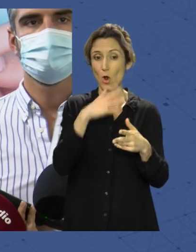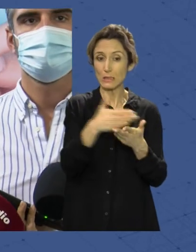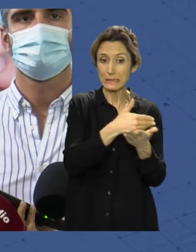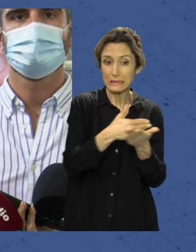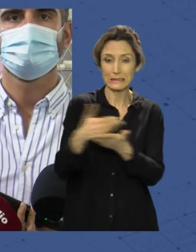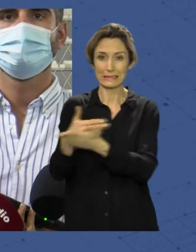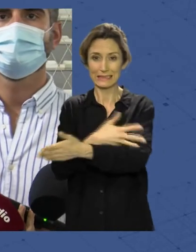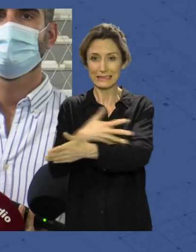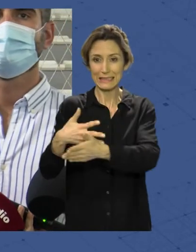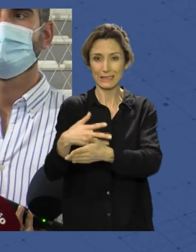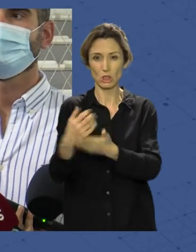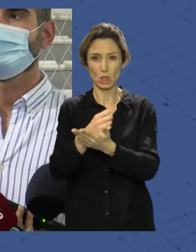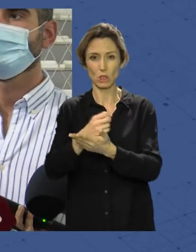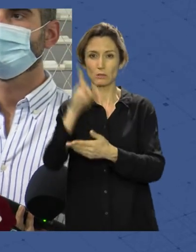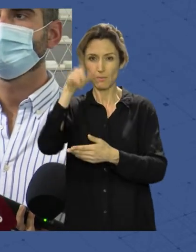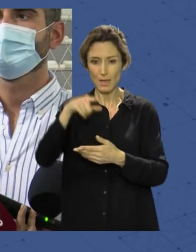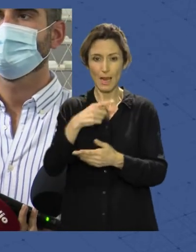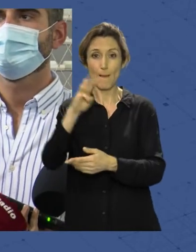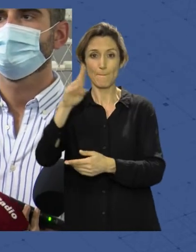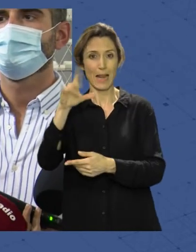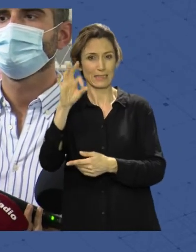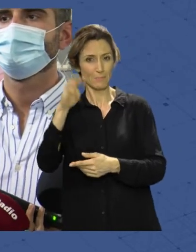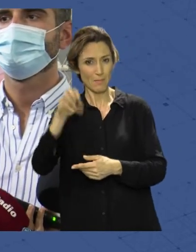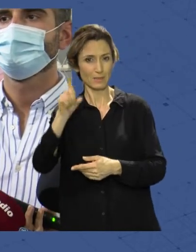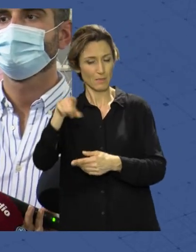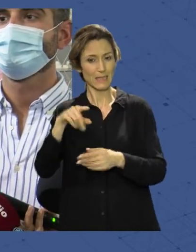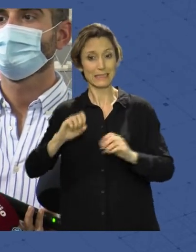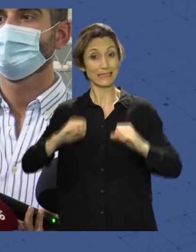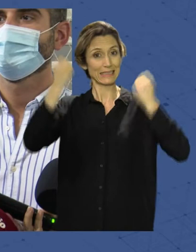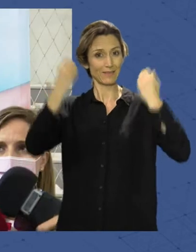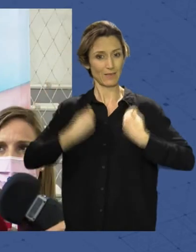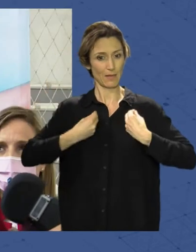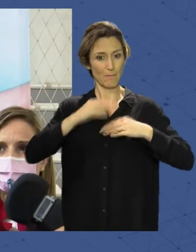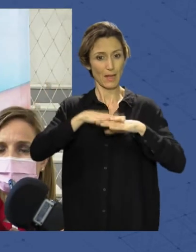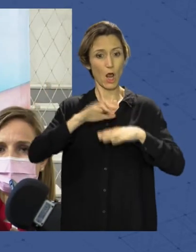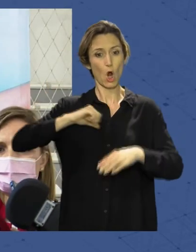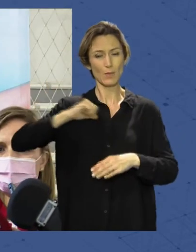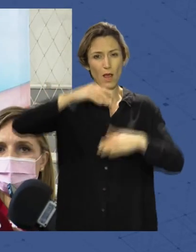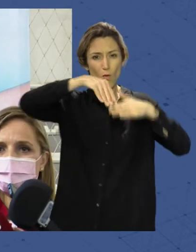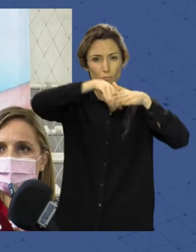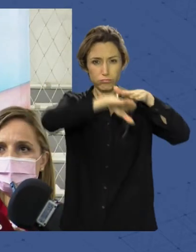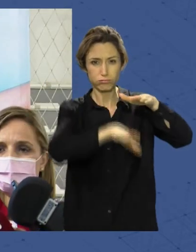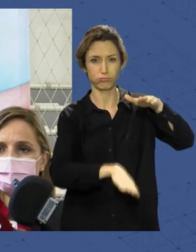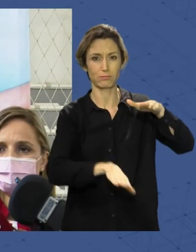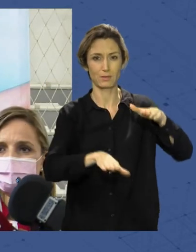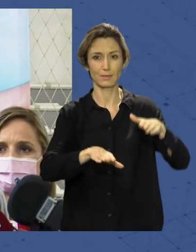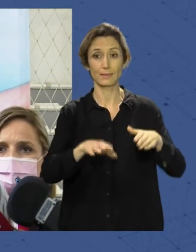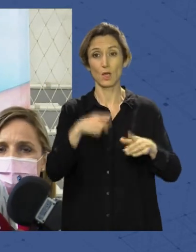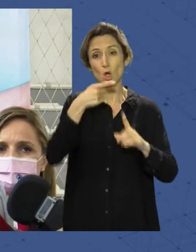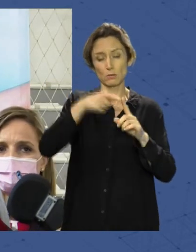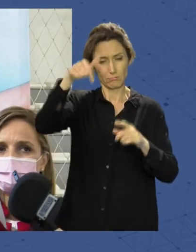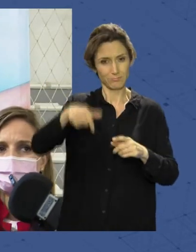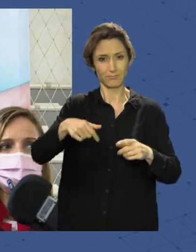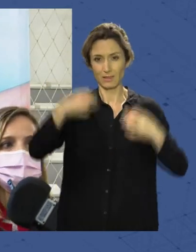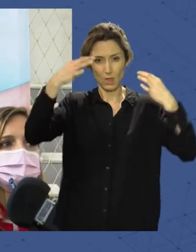estamos salvando vidas, estamos garantizando que nuestros hospitales tengan la reserva. Estoy seguro que hoy va a ser todo un éxito. Este pabellón